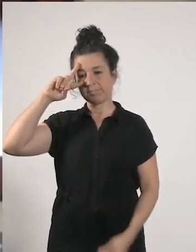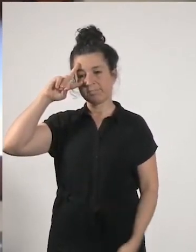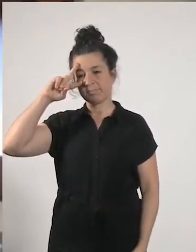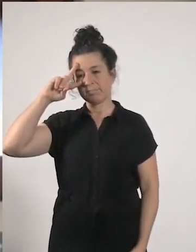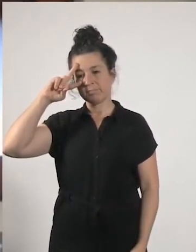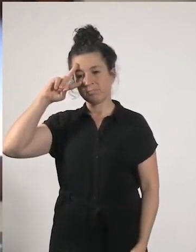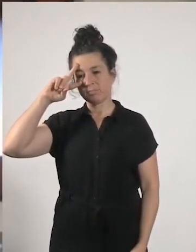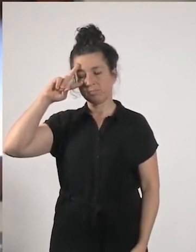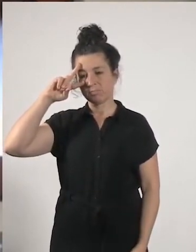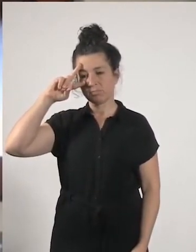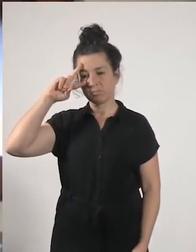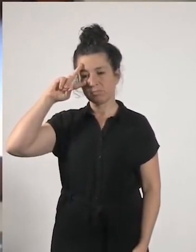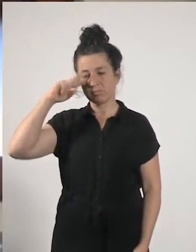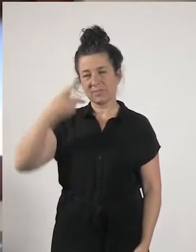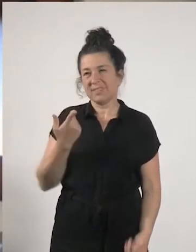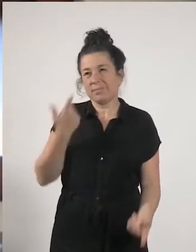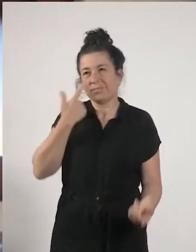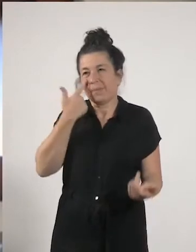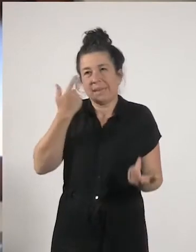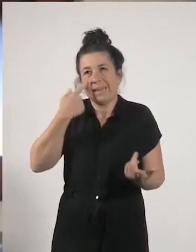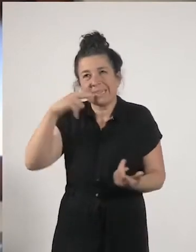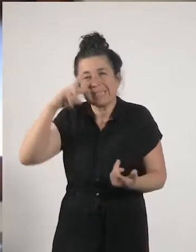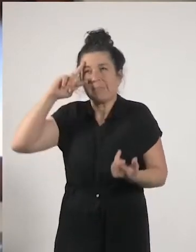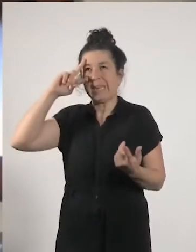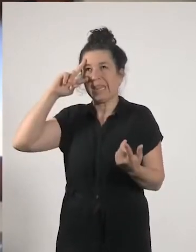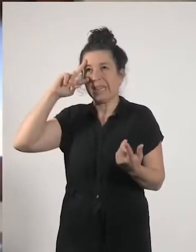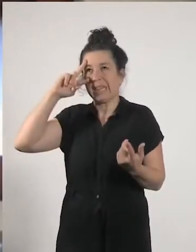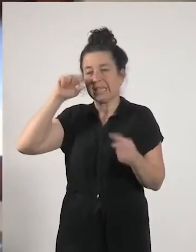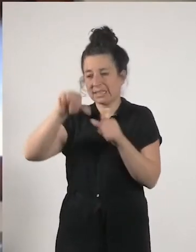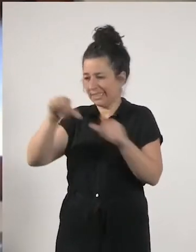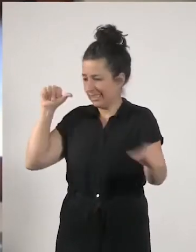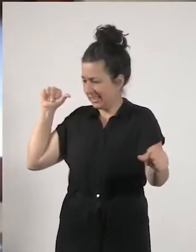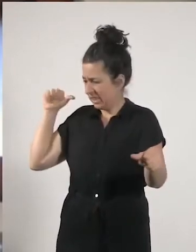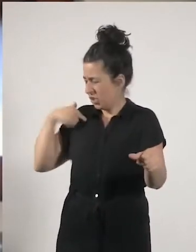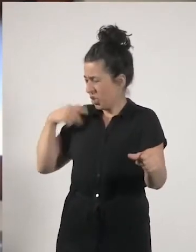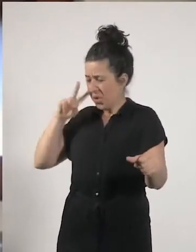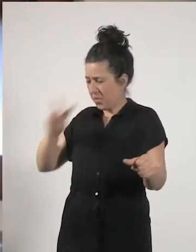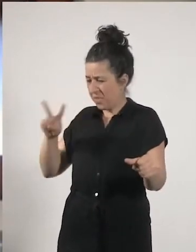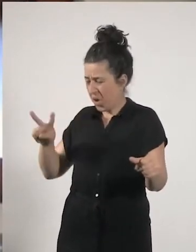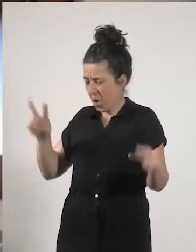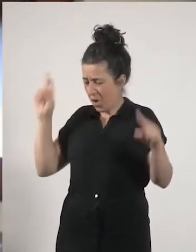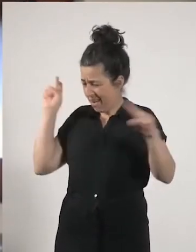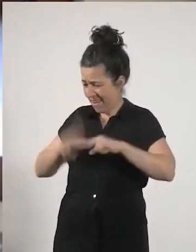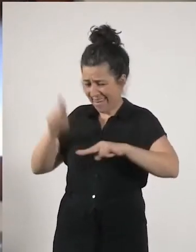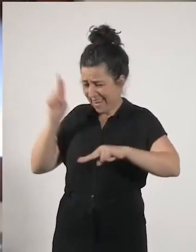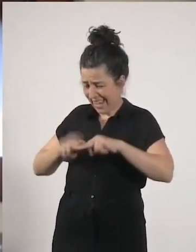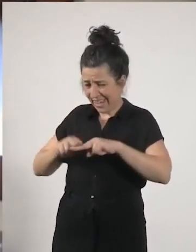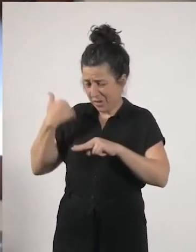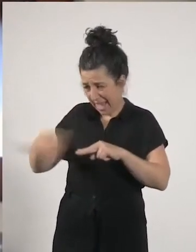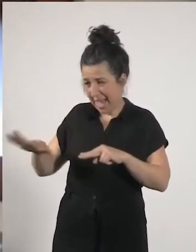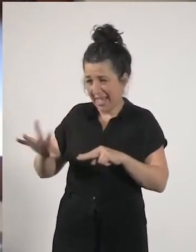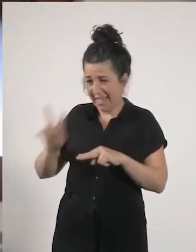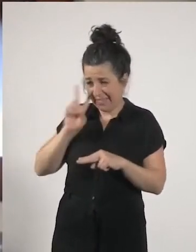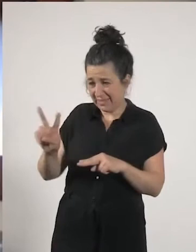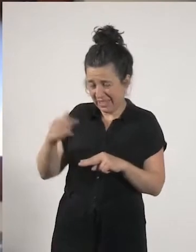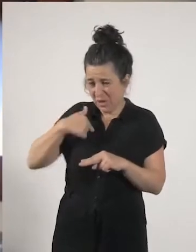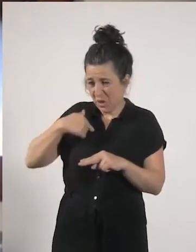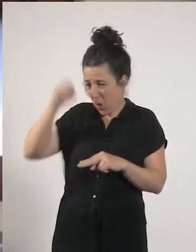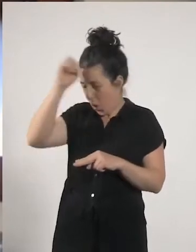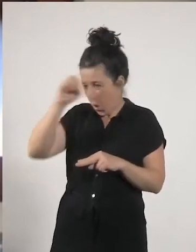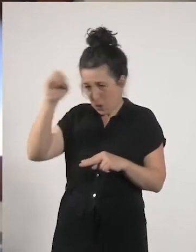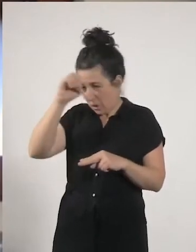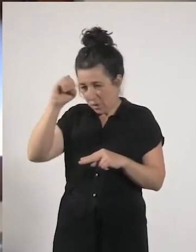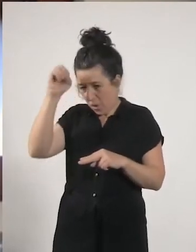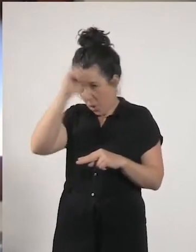experiencias a ver que experiencias se pueden sacar de todo esto porque yo lo veo muy negro como habréis observado lo veo muy negro